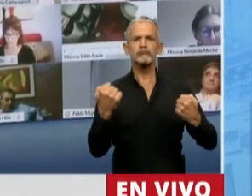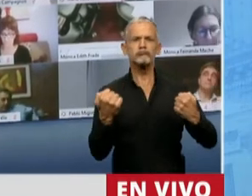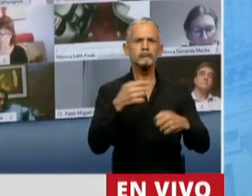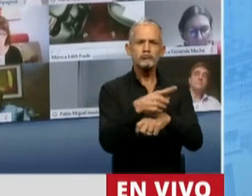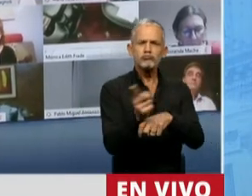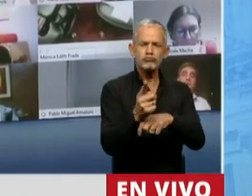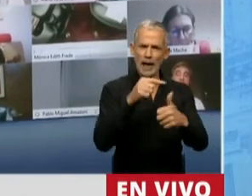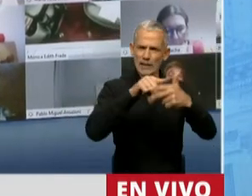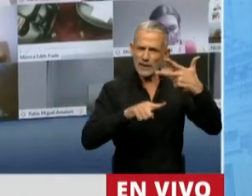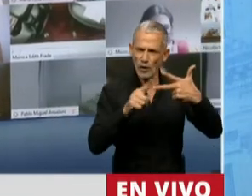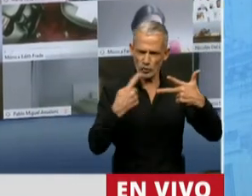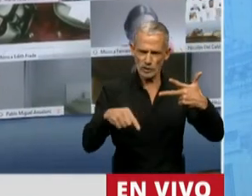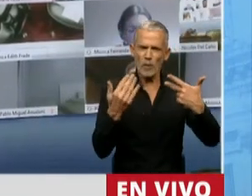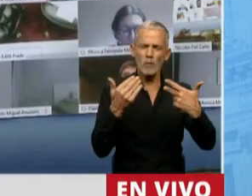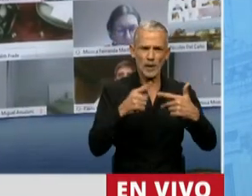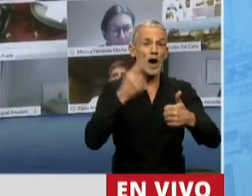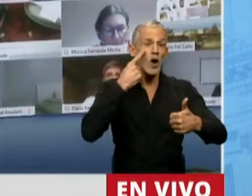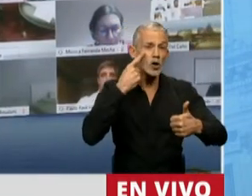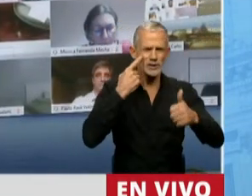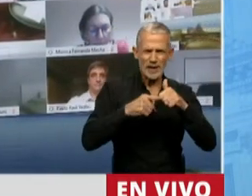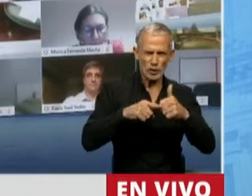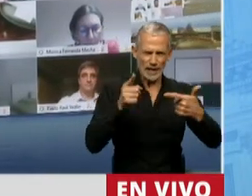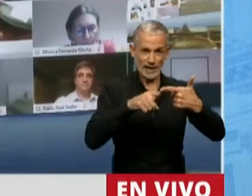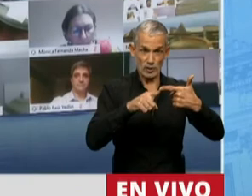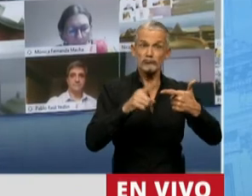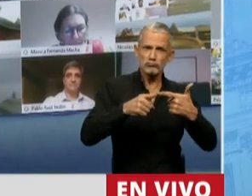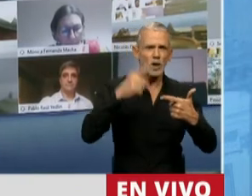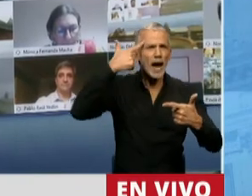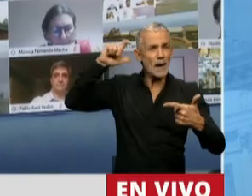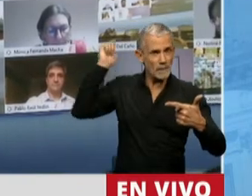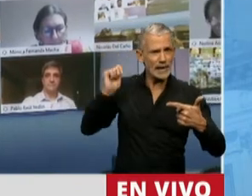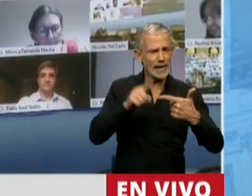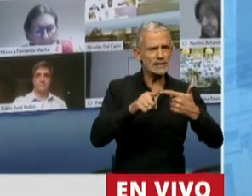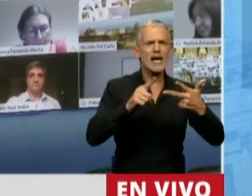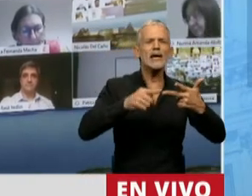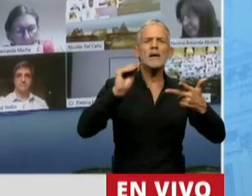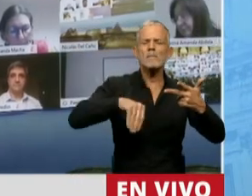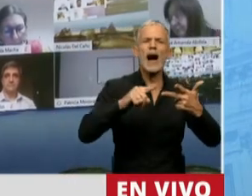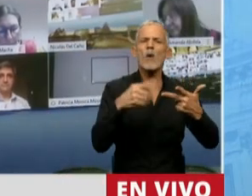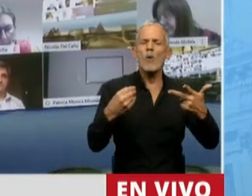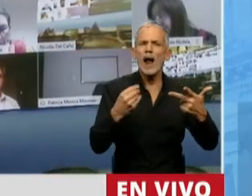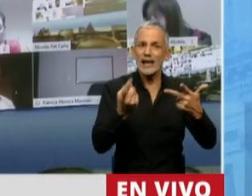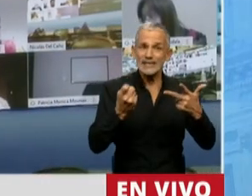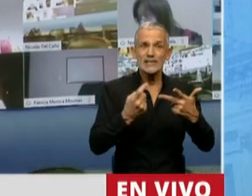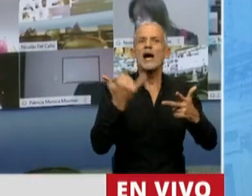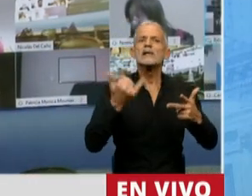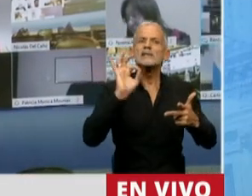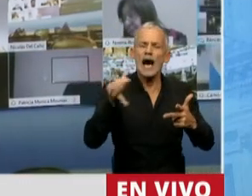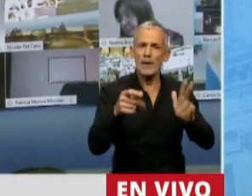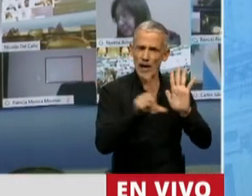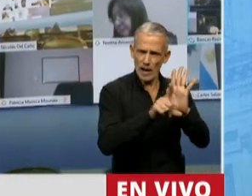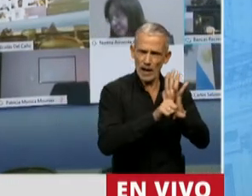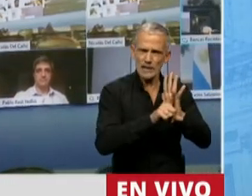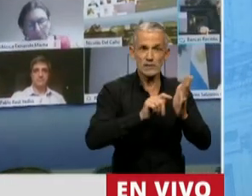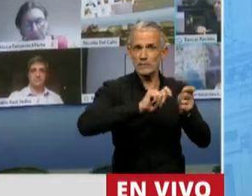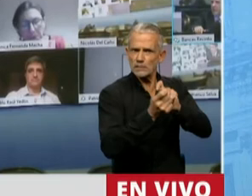se vale de tres cosas. Conocimientos técnicos, experiencia y sobre todo sabe que hay leyes que son